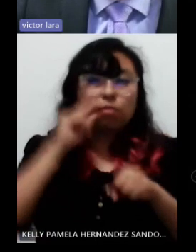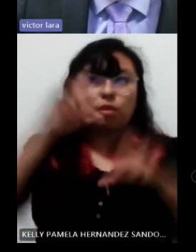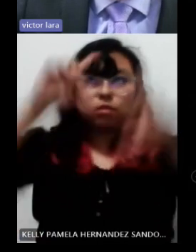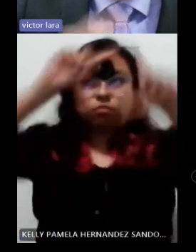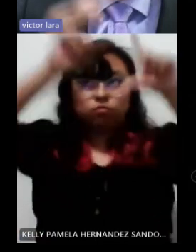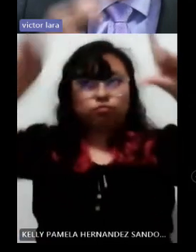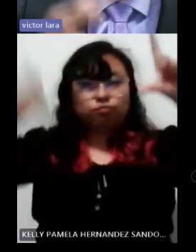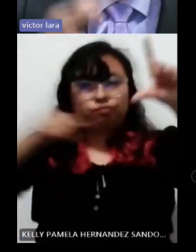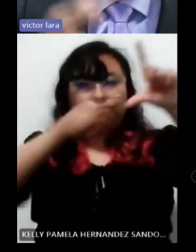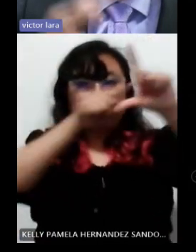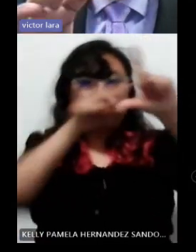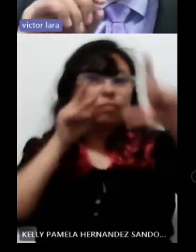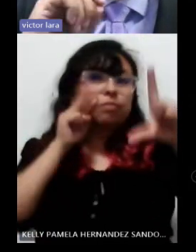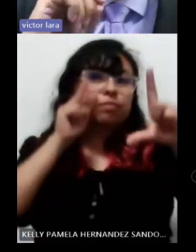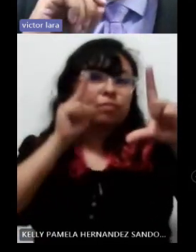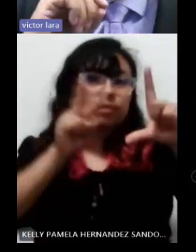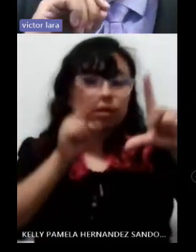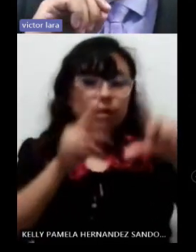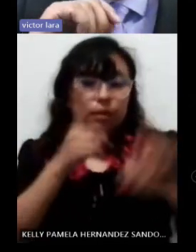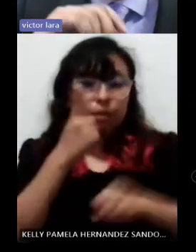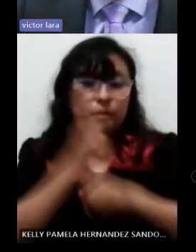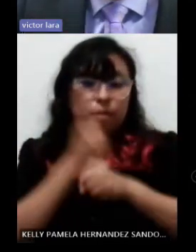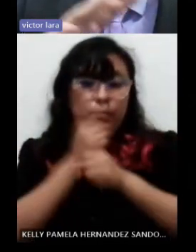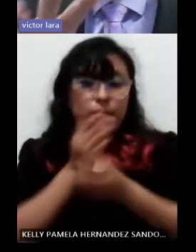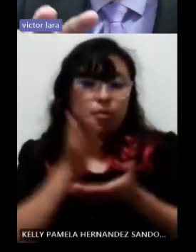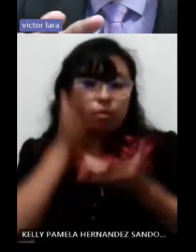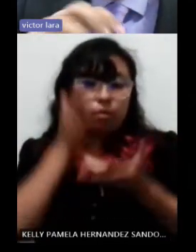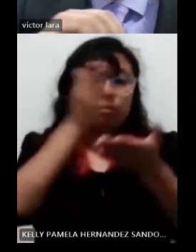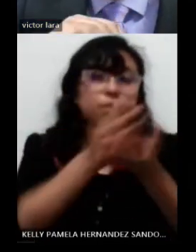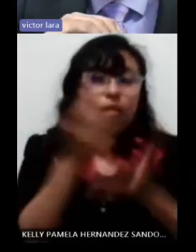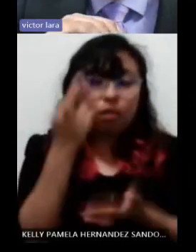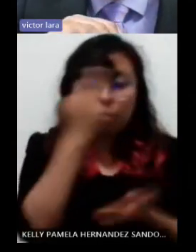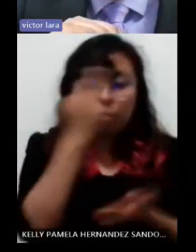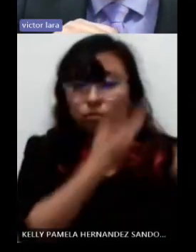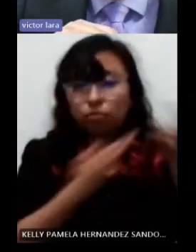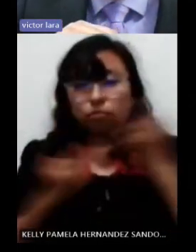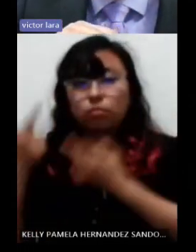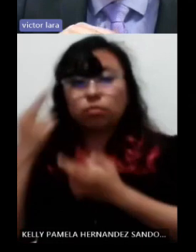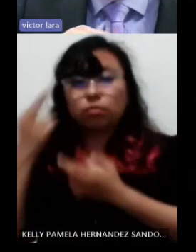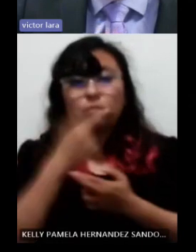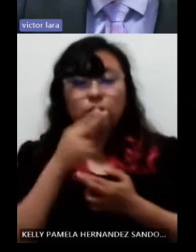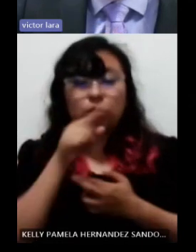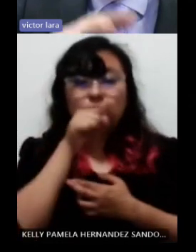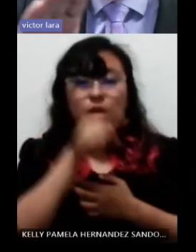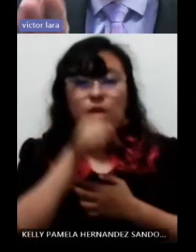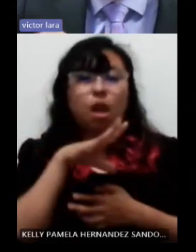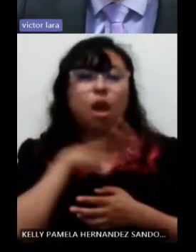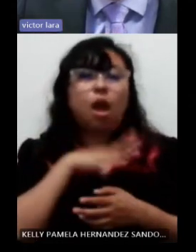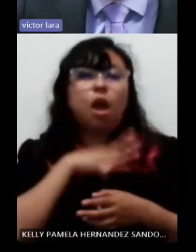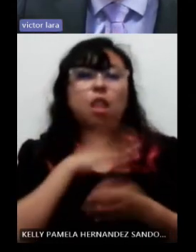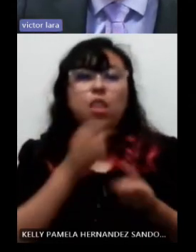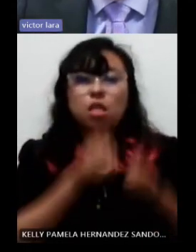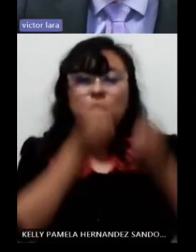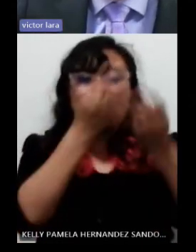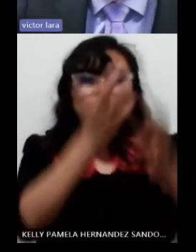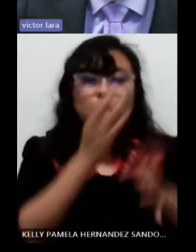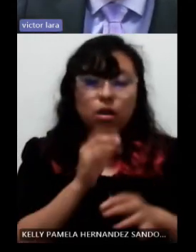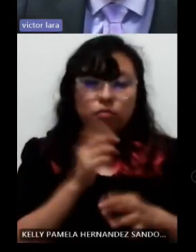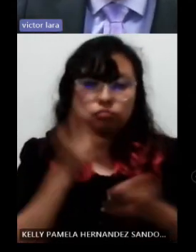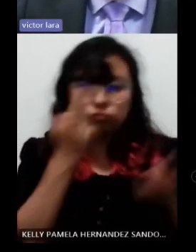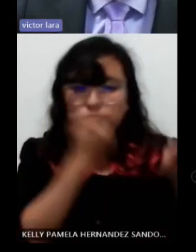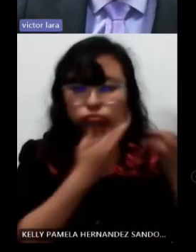que el paciente llega a su consulta oftalmológica se complementa con los estudios diagnósticos y se hace la